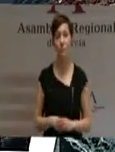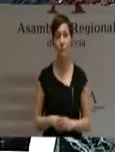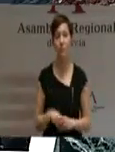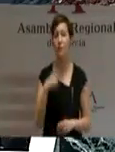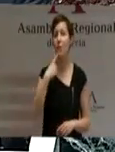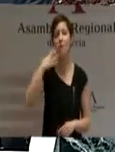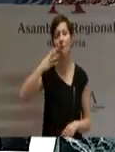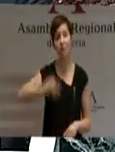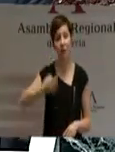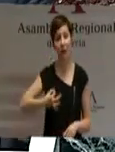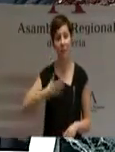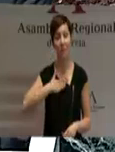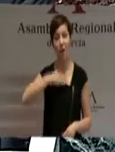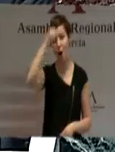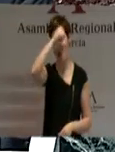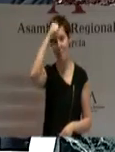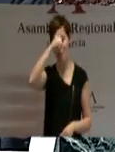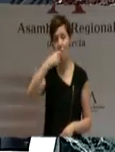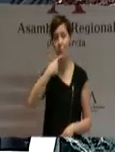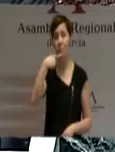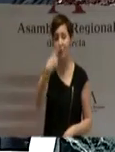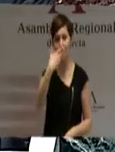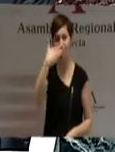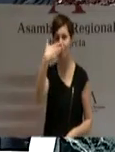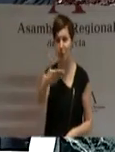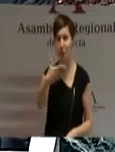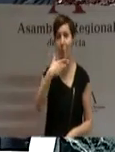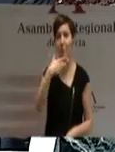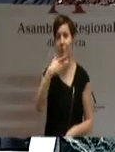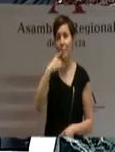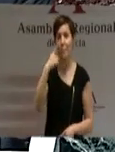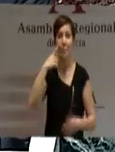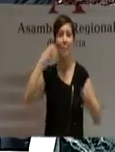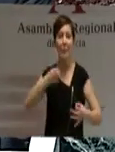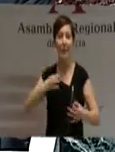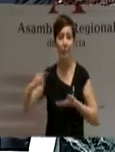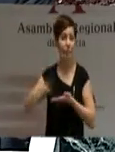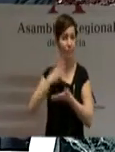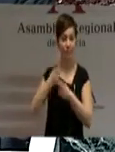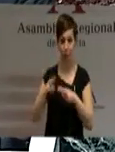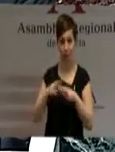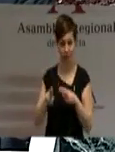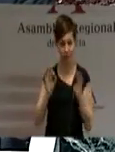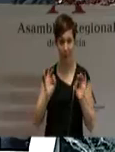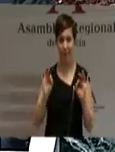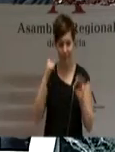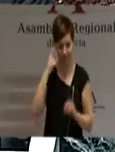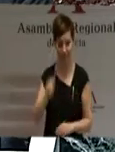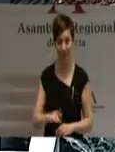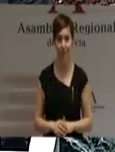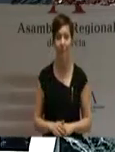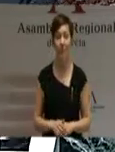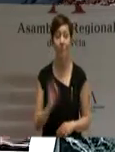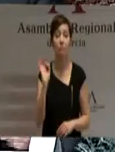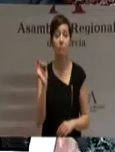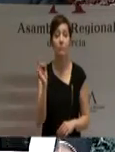que pensamos, corremos el peligro de ser excomulgados políticamente. No le falta razón